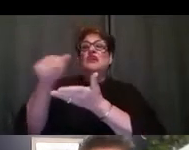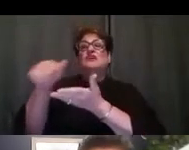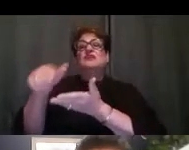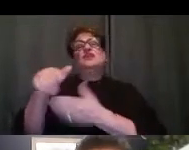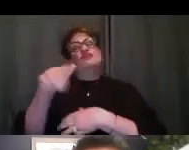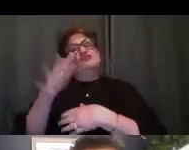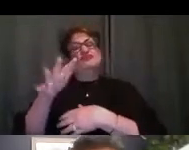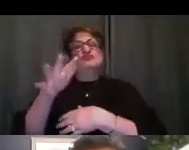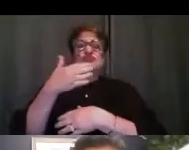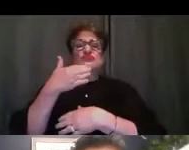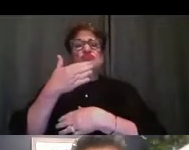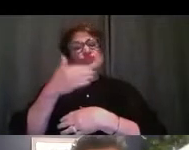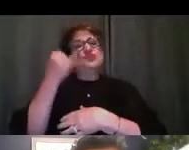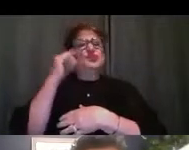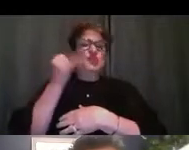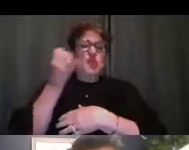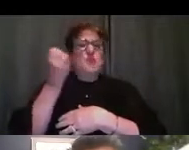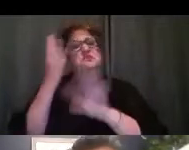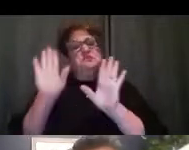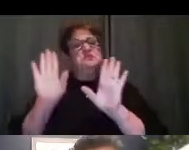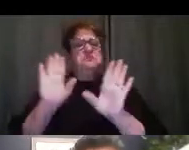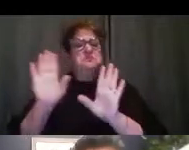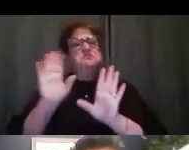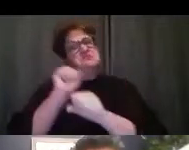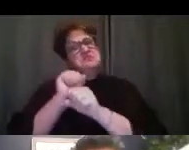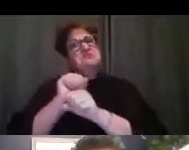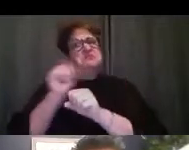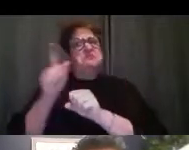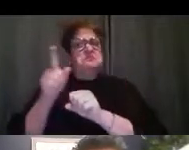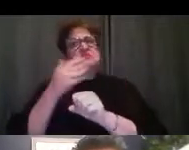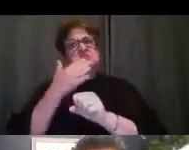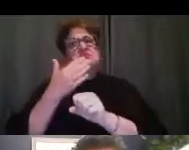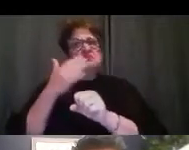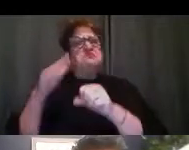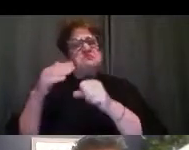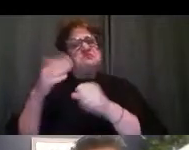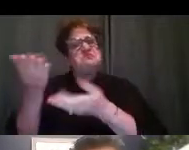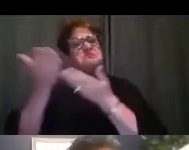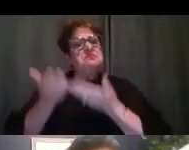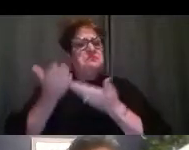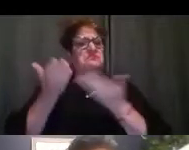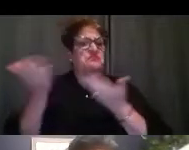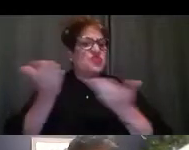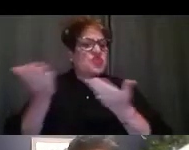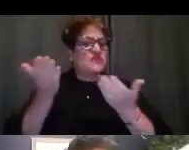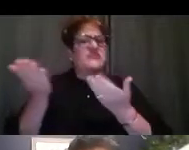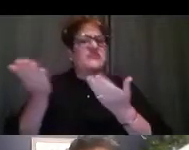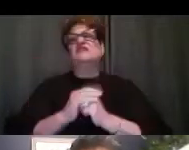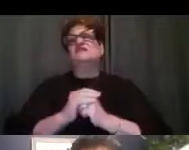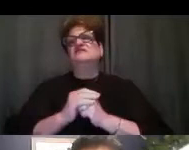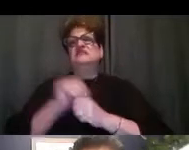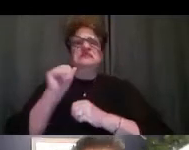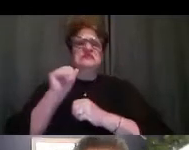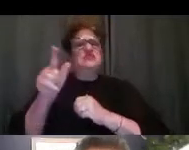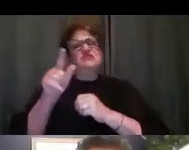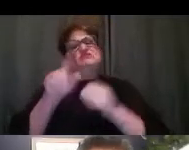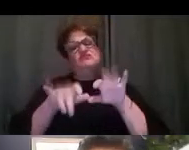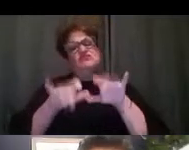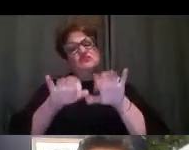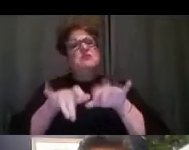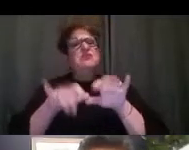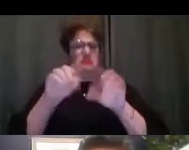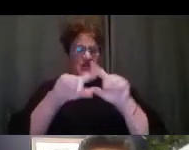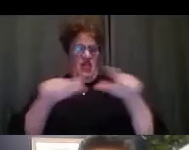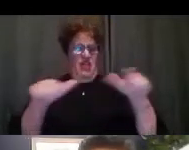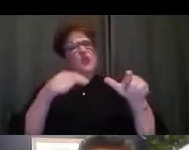regionales que ellos, nosotros, hizo un bastante buen trabajo y el consumidor